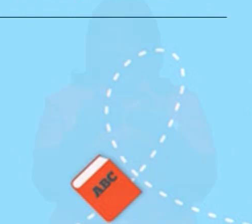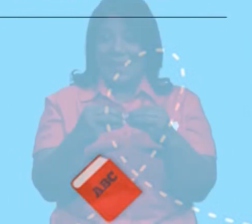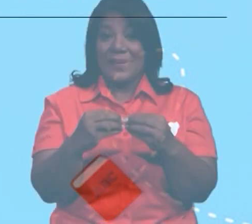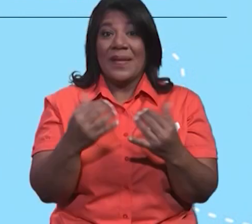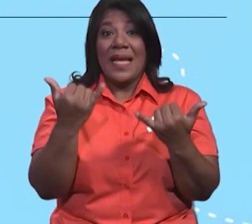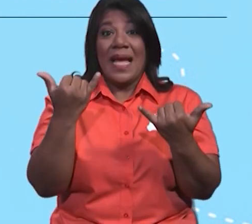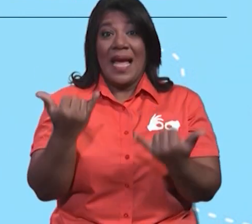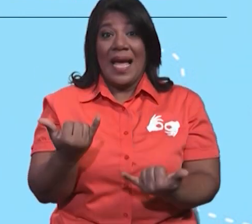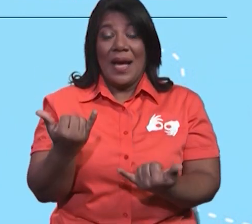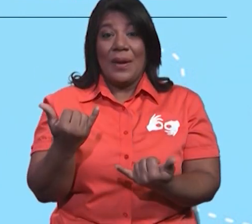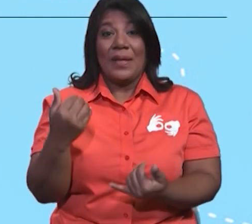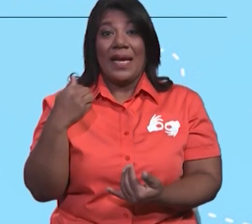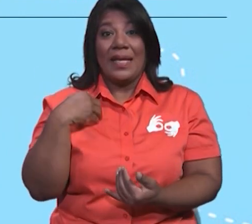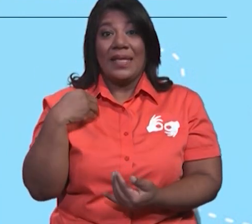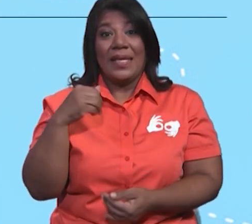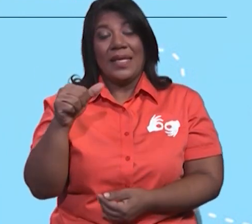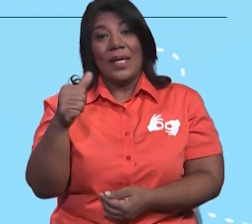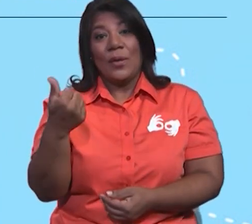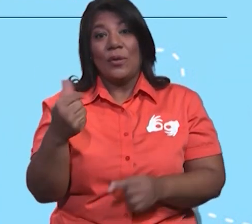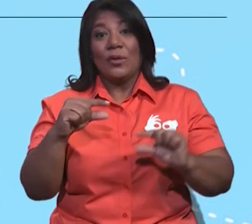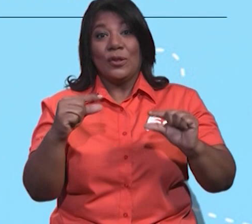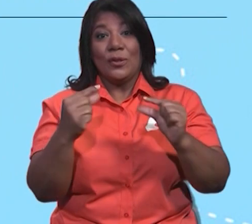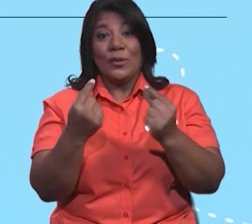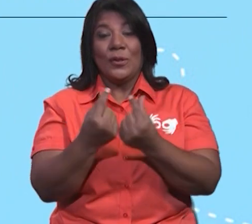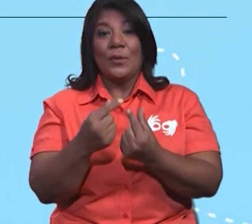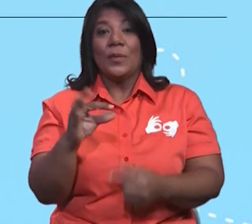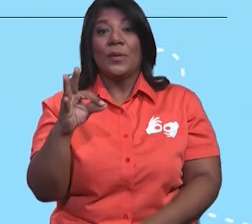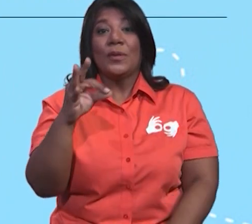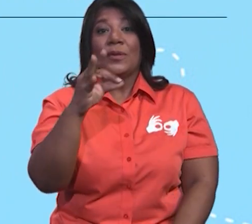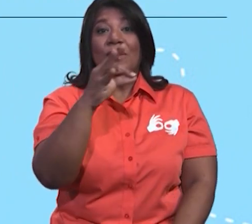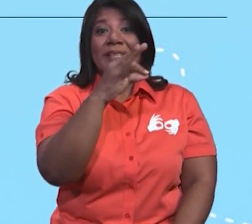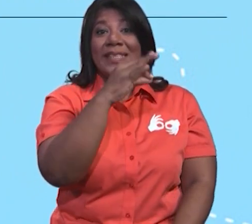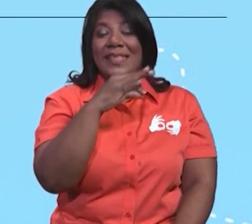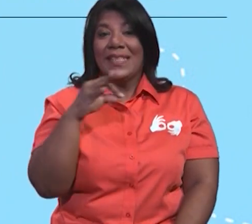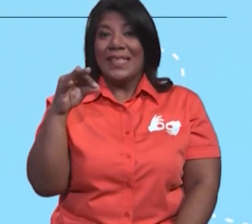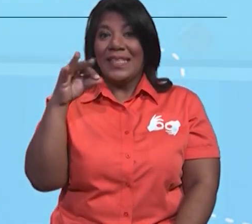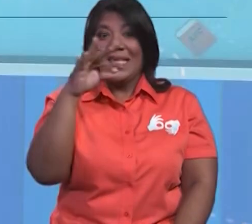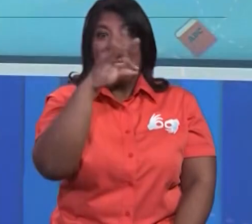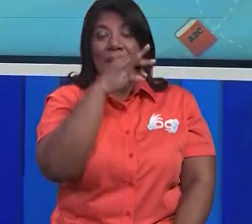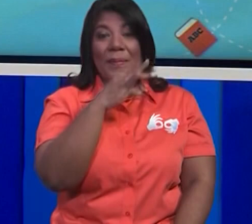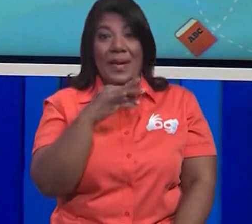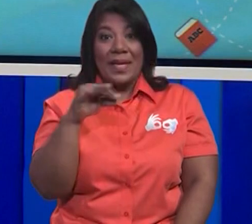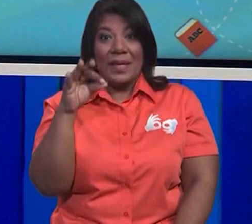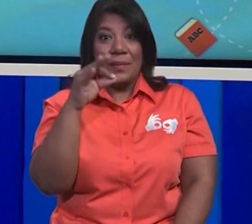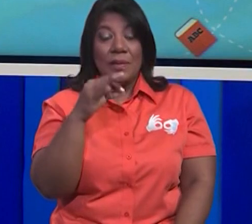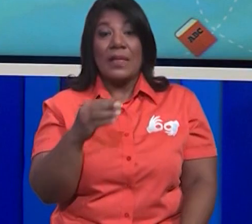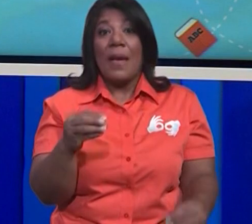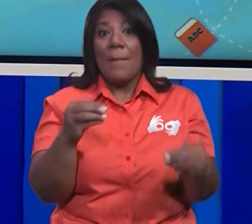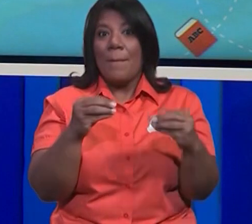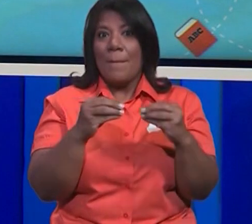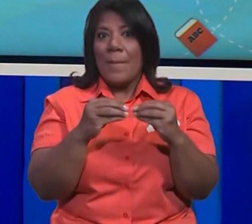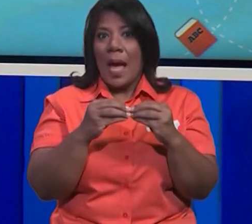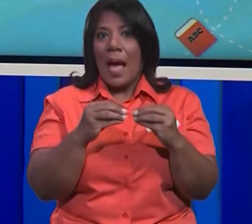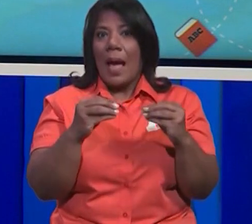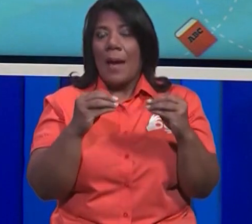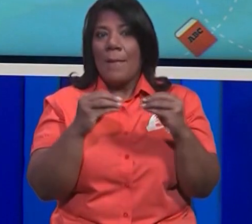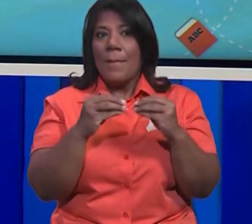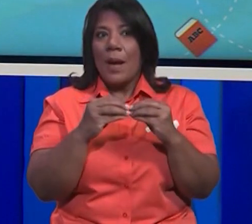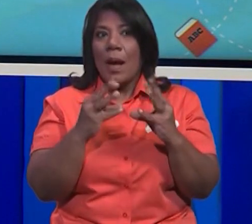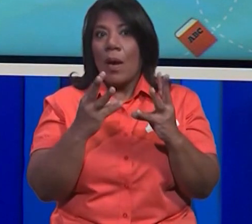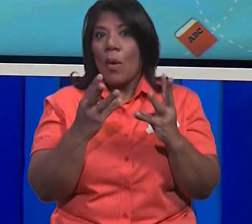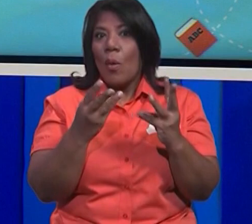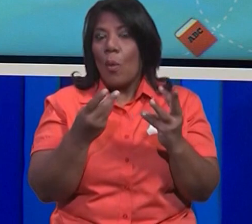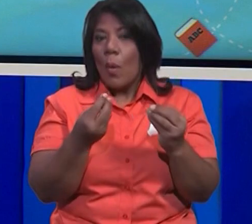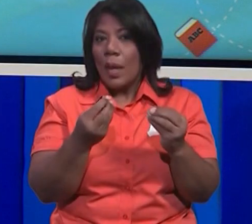otros grupos de mariposas. Pero ya vamos aumentando las cantidades, ¿verdad? Ahora, ¿cuántos grupos de